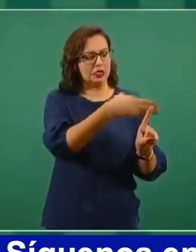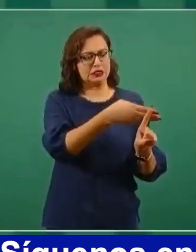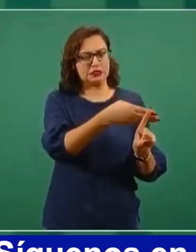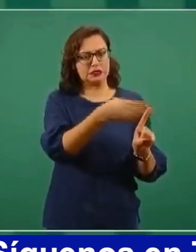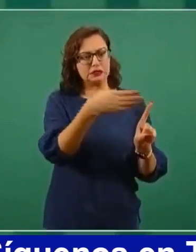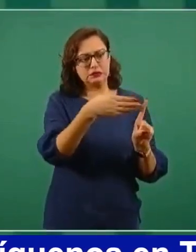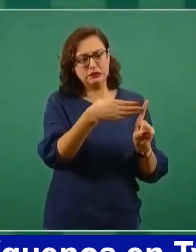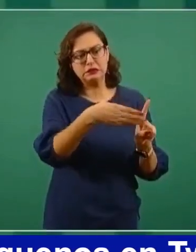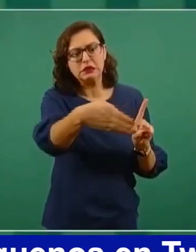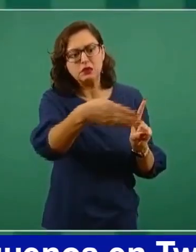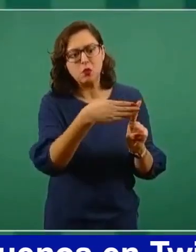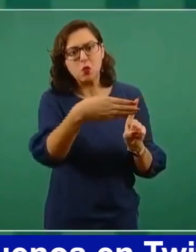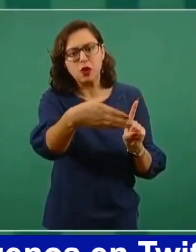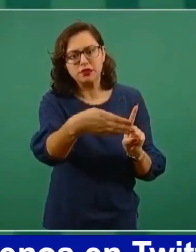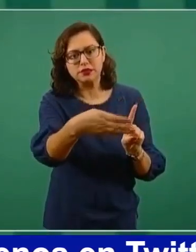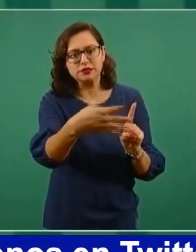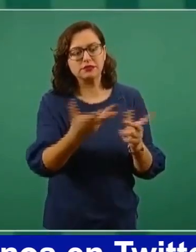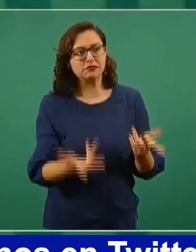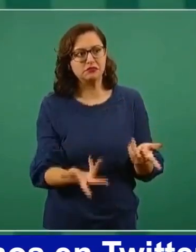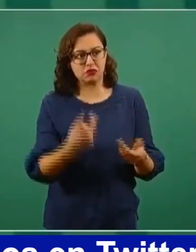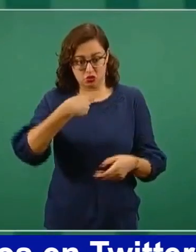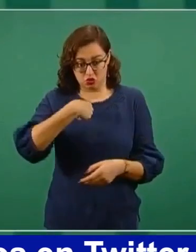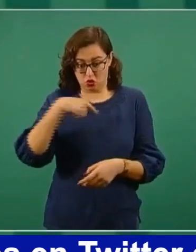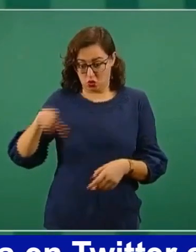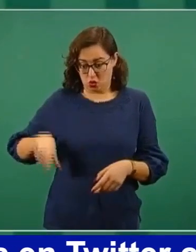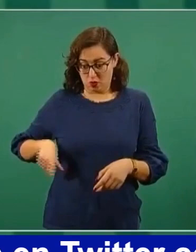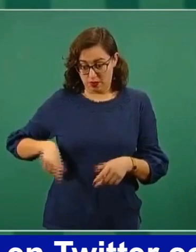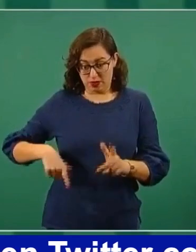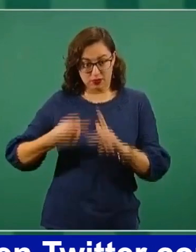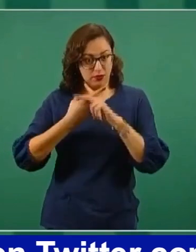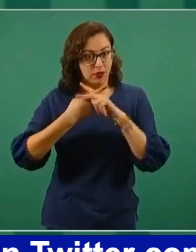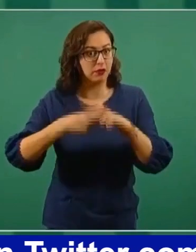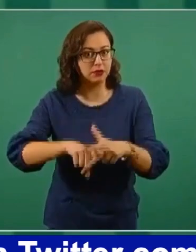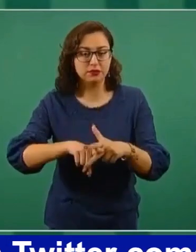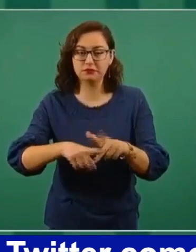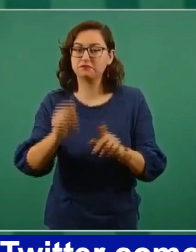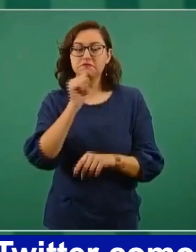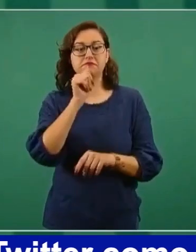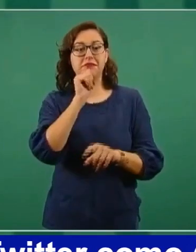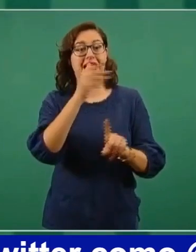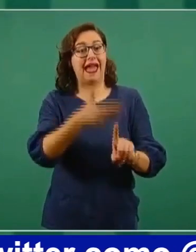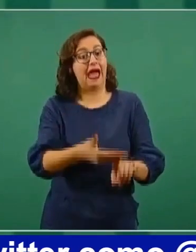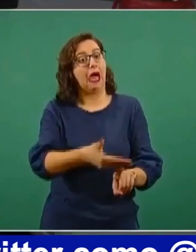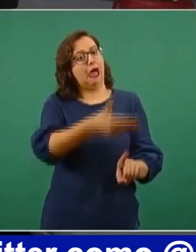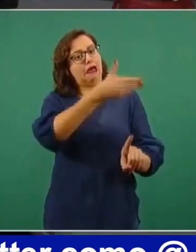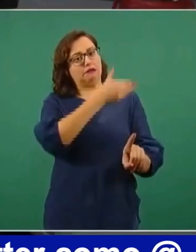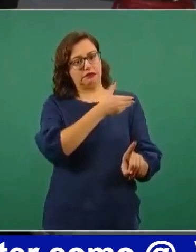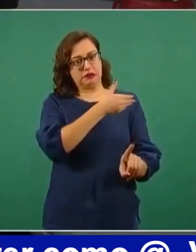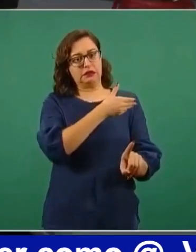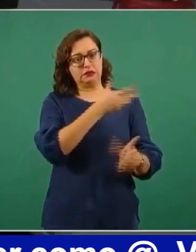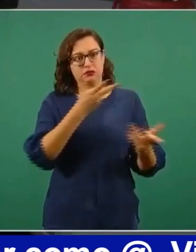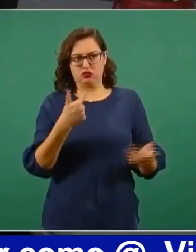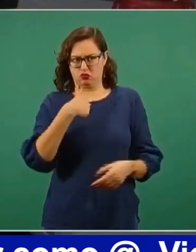antes de que nosotros llegáramos a la presidencia.